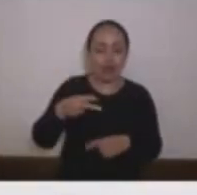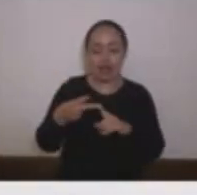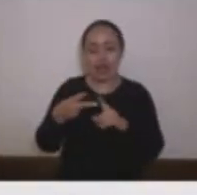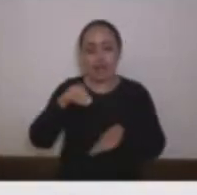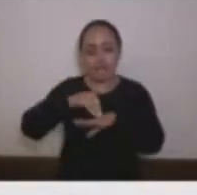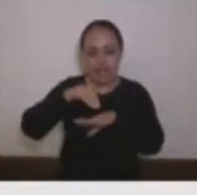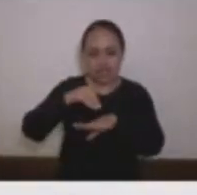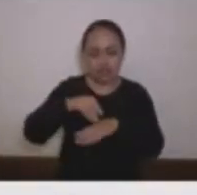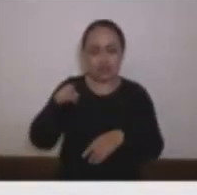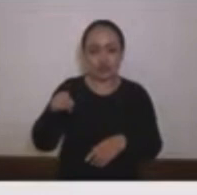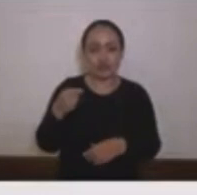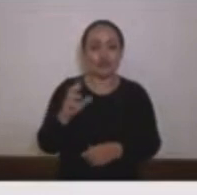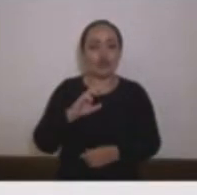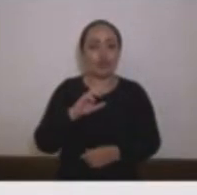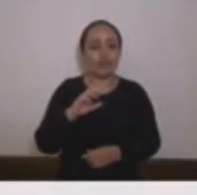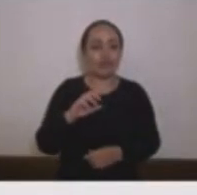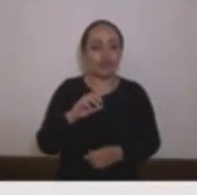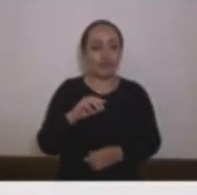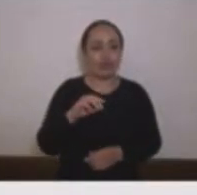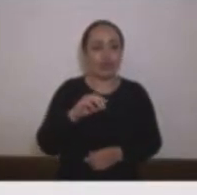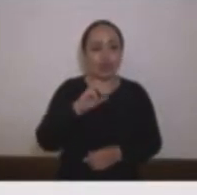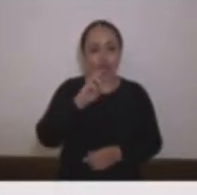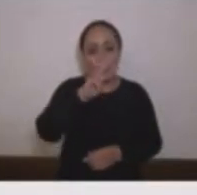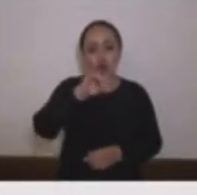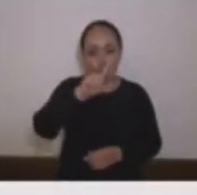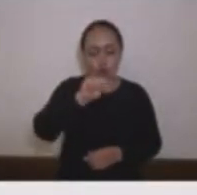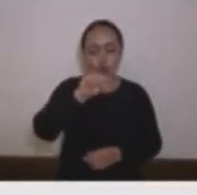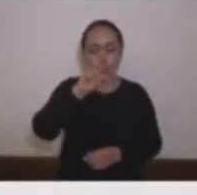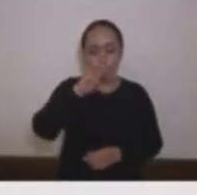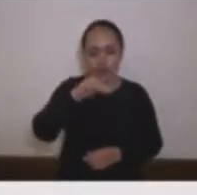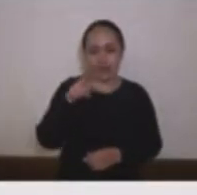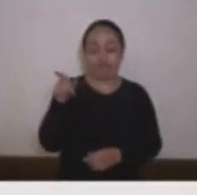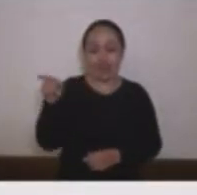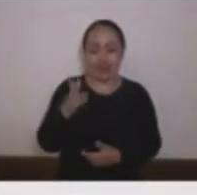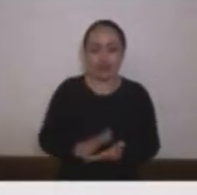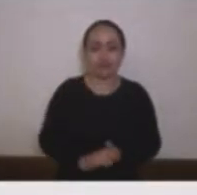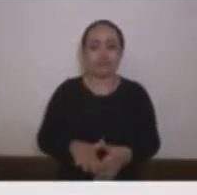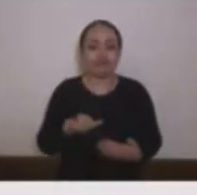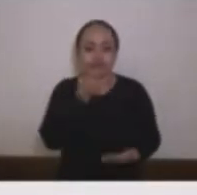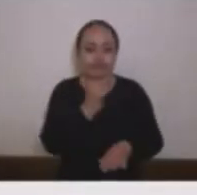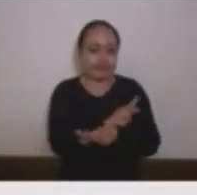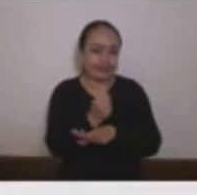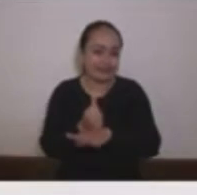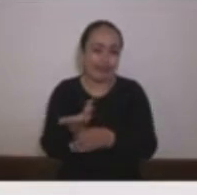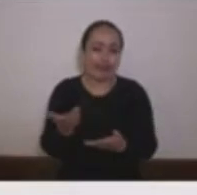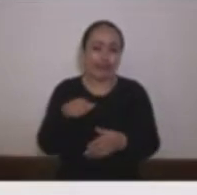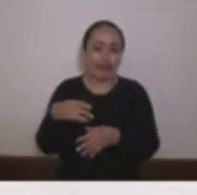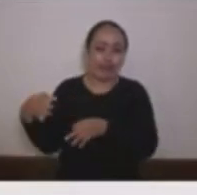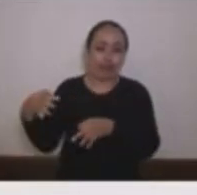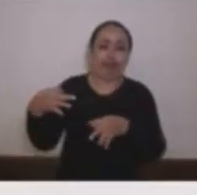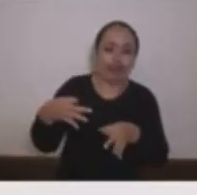Medellín el proceso de elección para Contralor de Medellín por parte del Tecnológico de Antioquia con retraso puesto que sólo